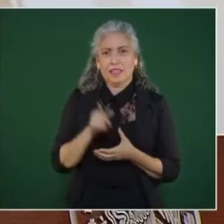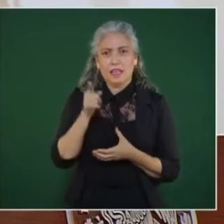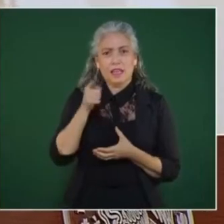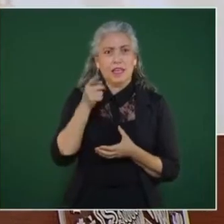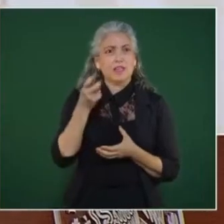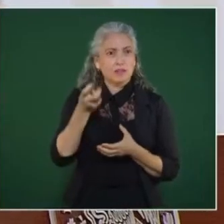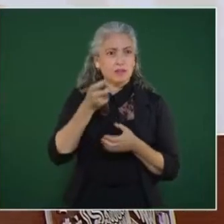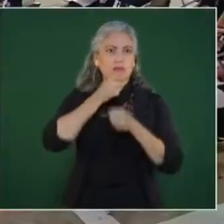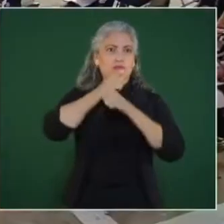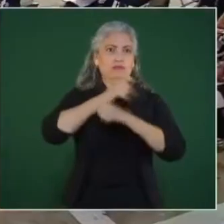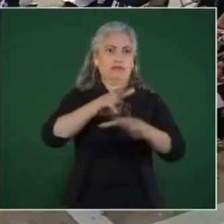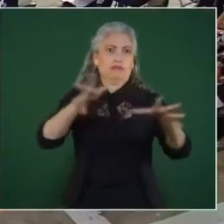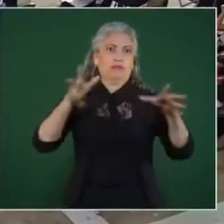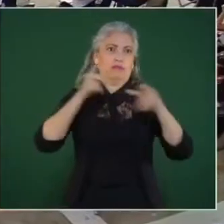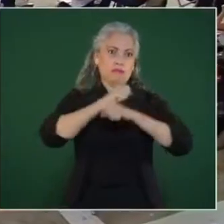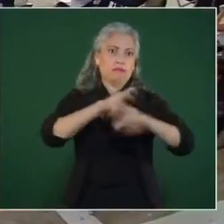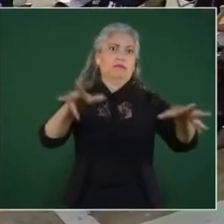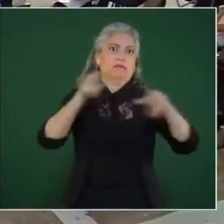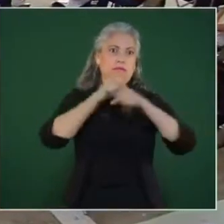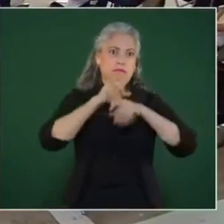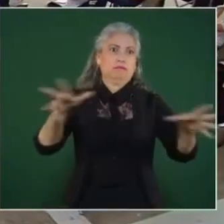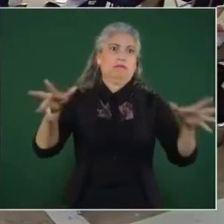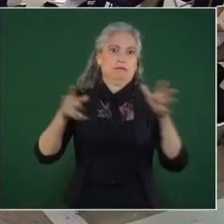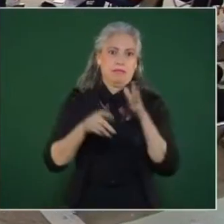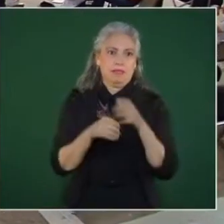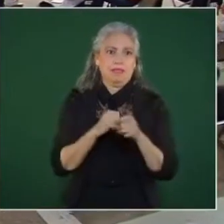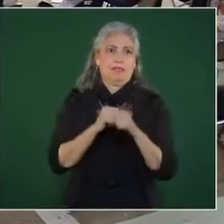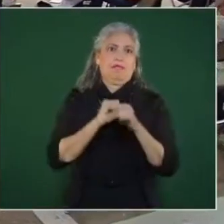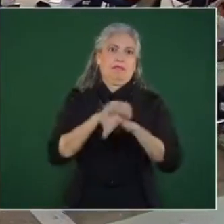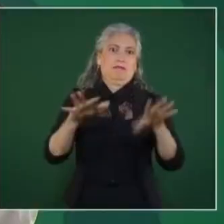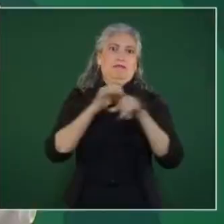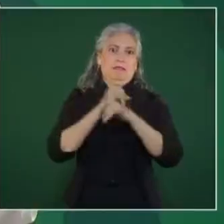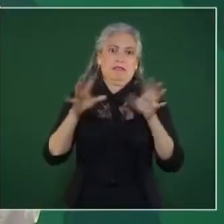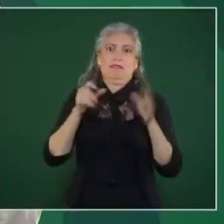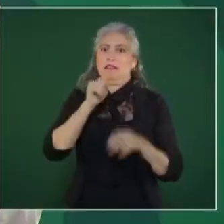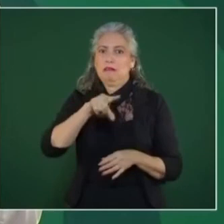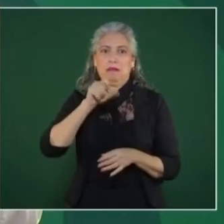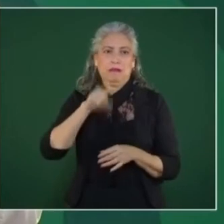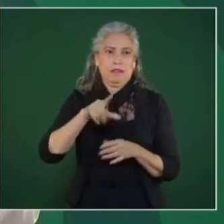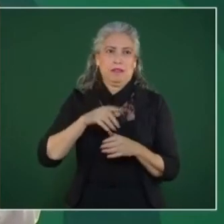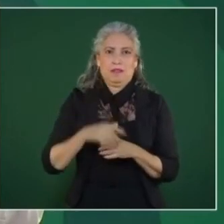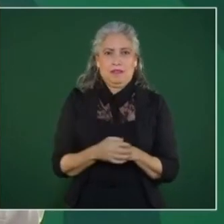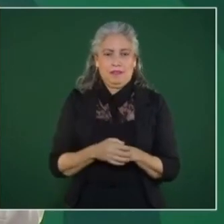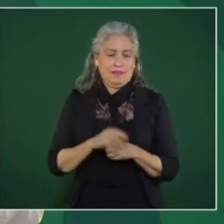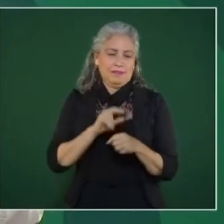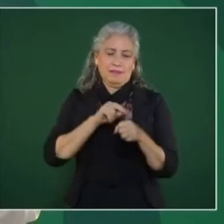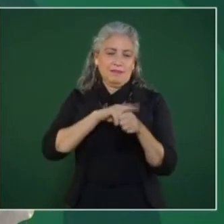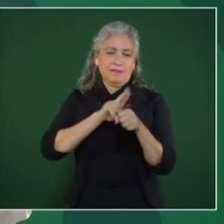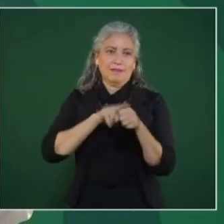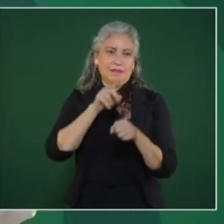difundir tanto un hecho de esa naturaleza,